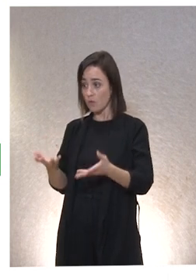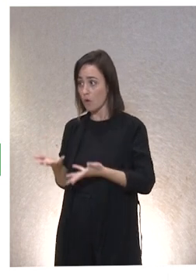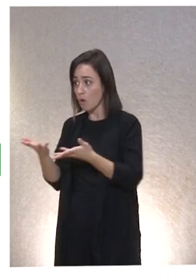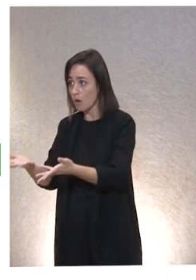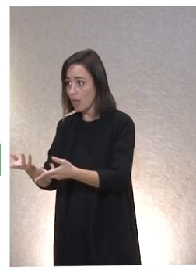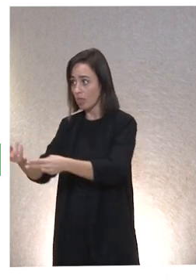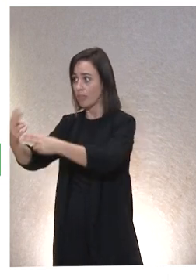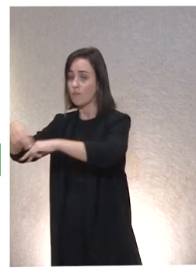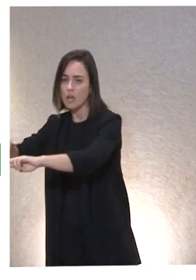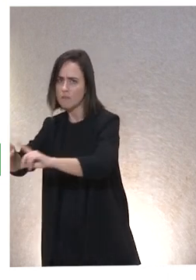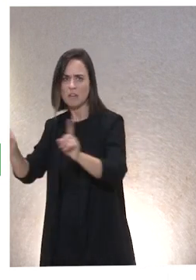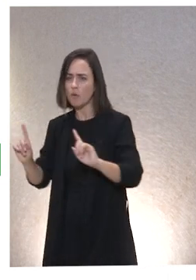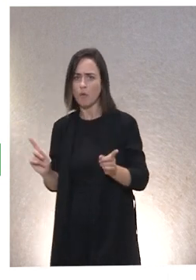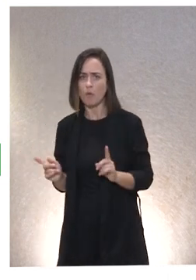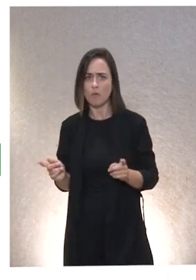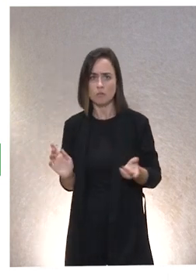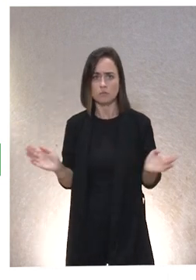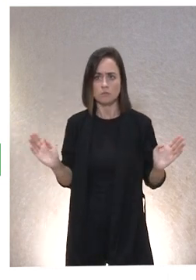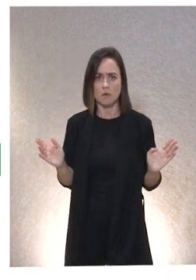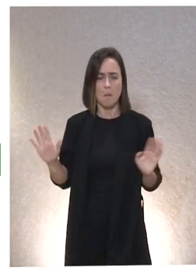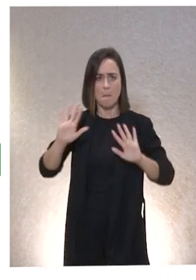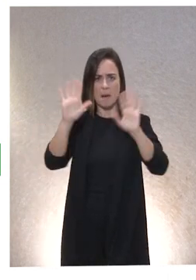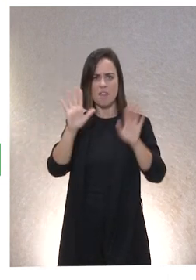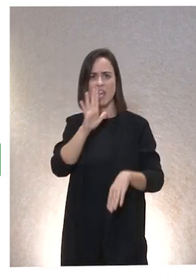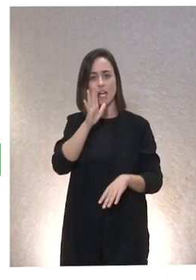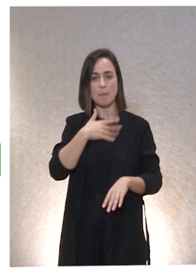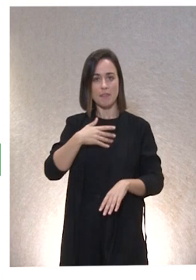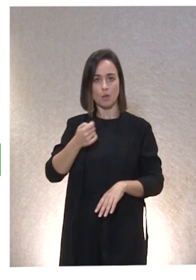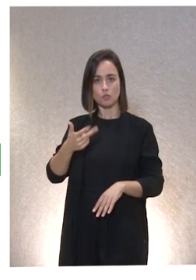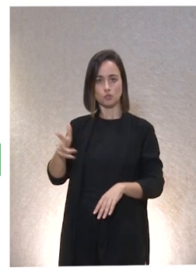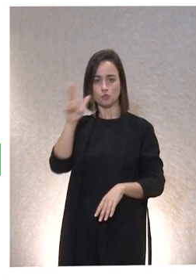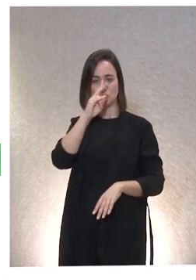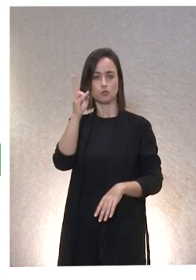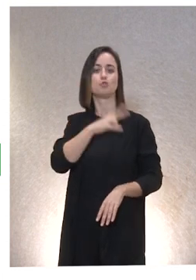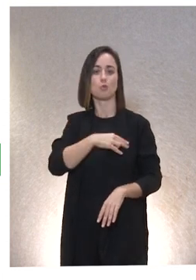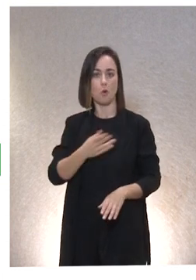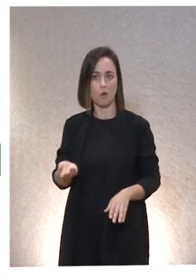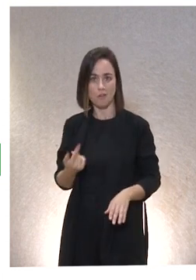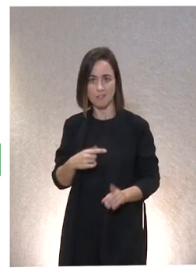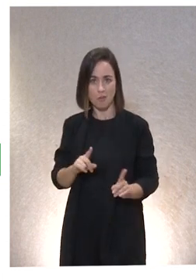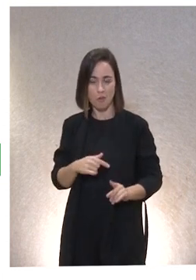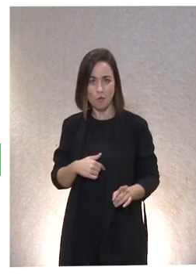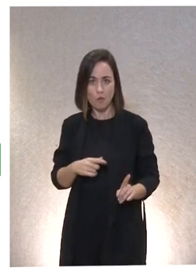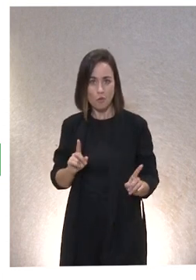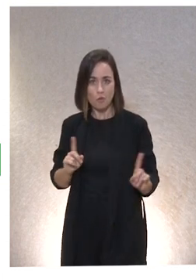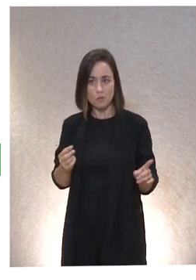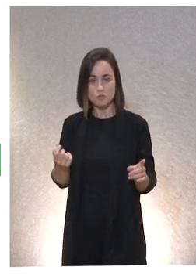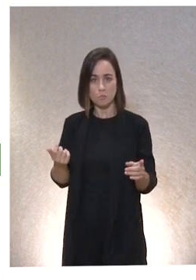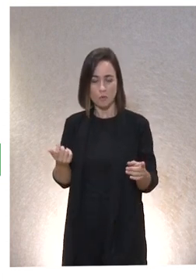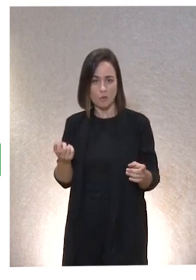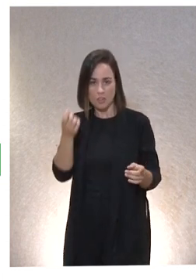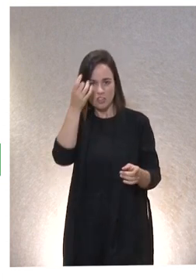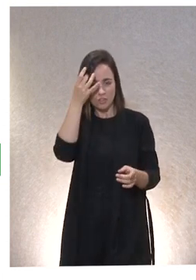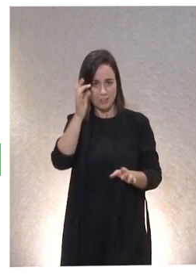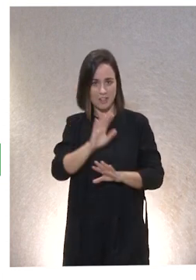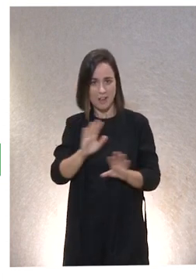es increíble. primero, es una chulería. Pero, en segundo lugar, es que es una chulería fatua, absolutamente